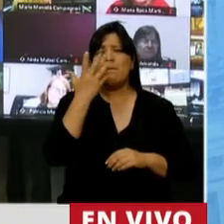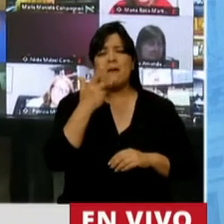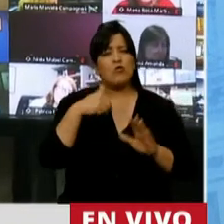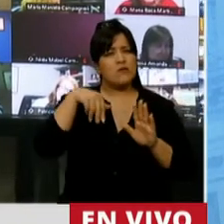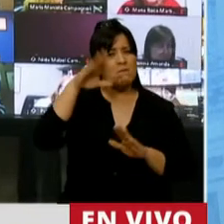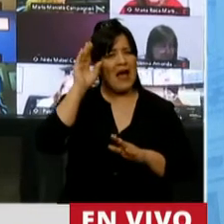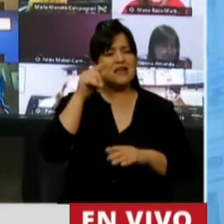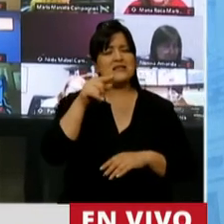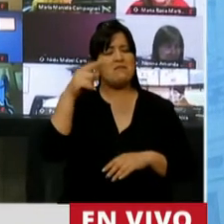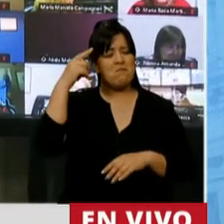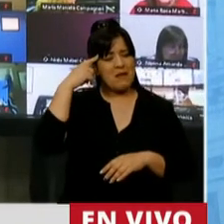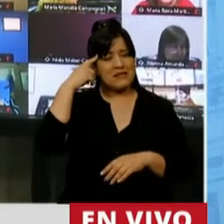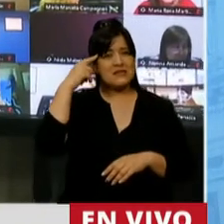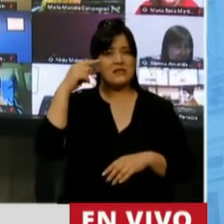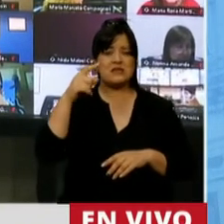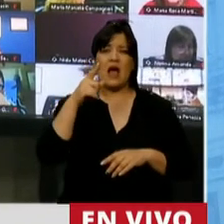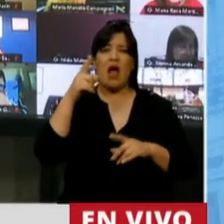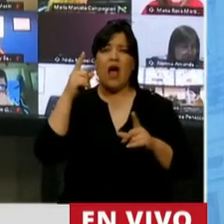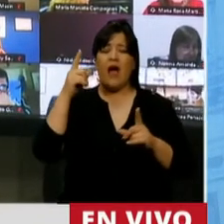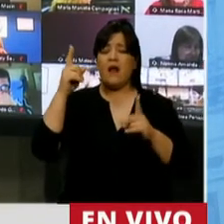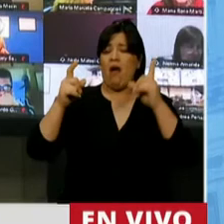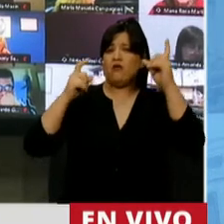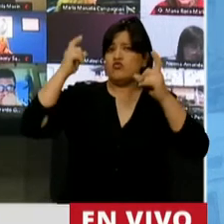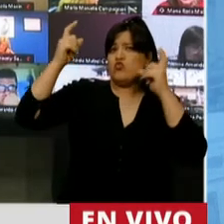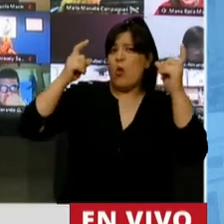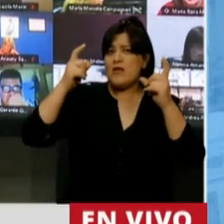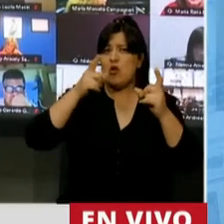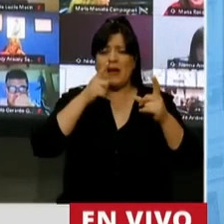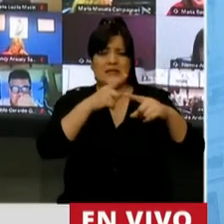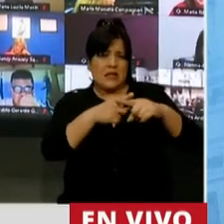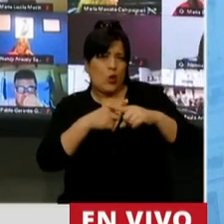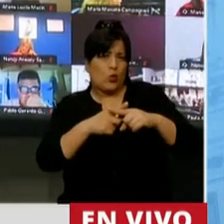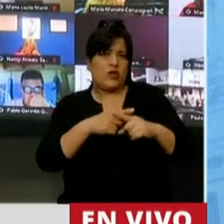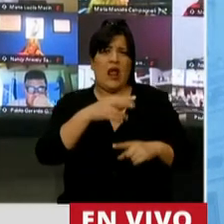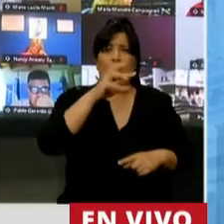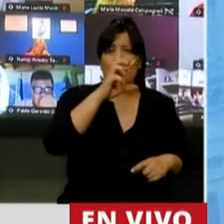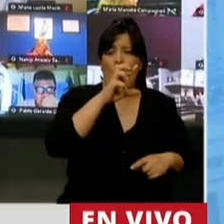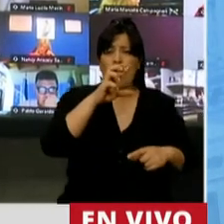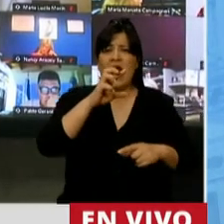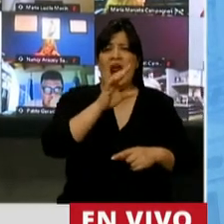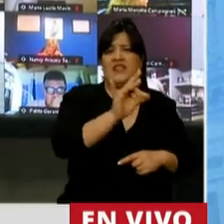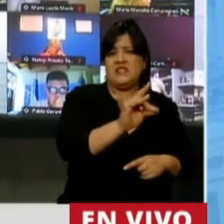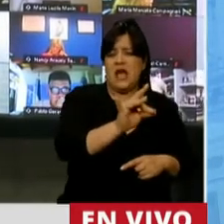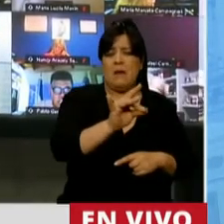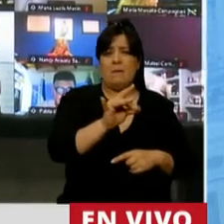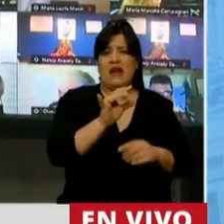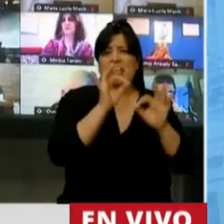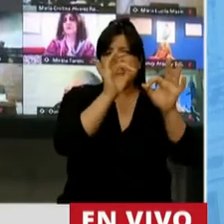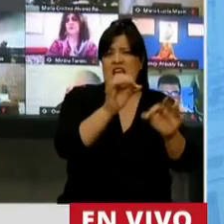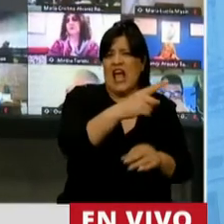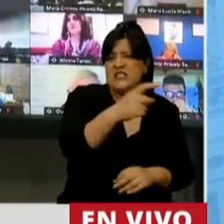pensar que estamos alucinados discutiendo si el dólar va a llegar a fin de año a 100 cuando ya está.